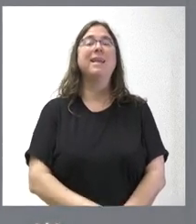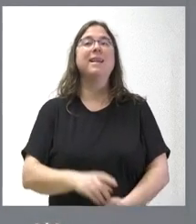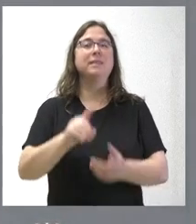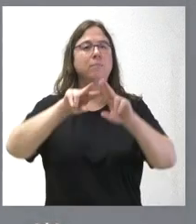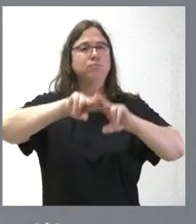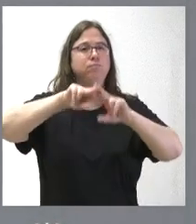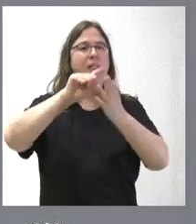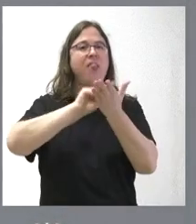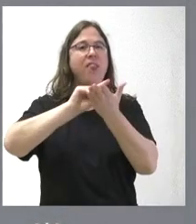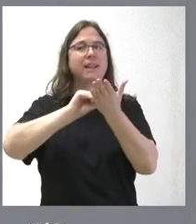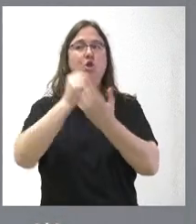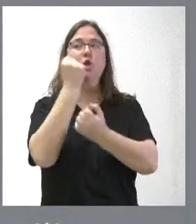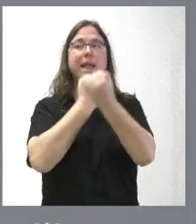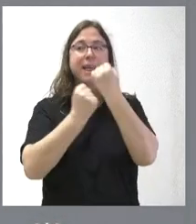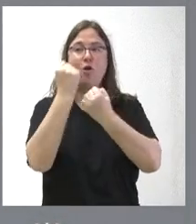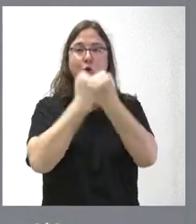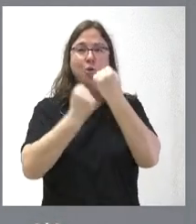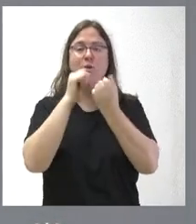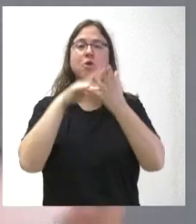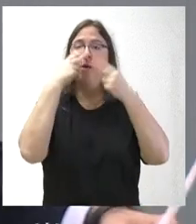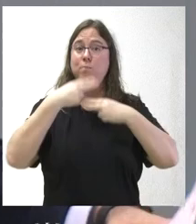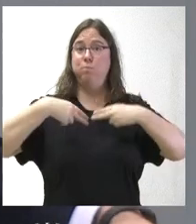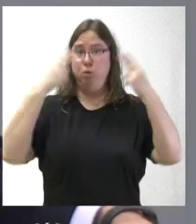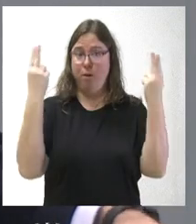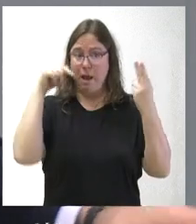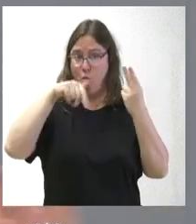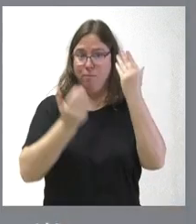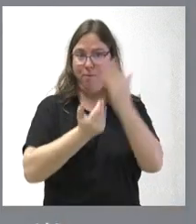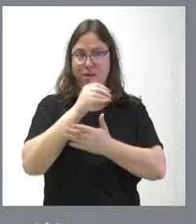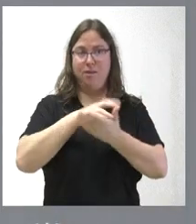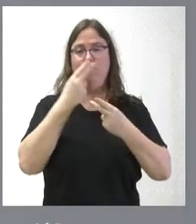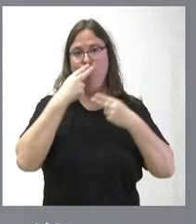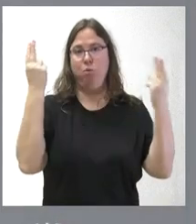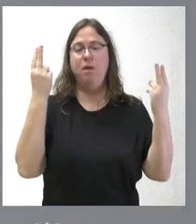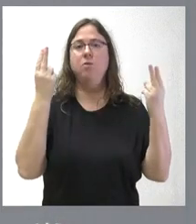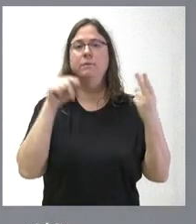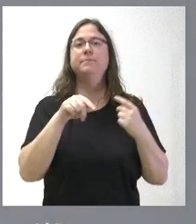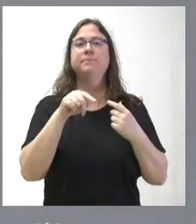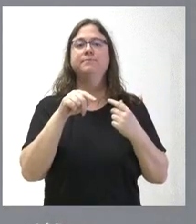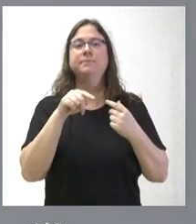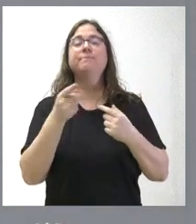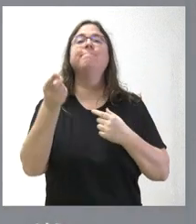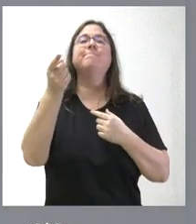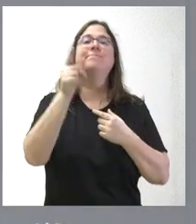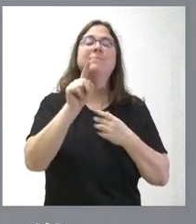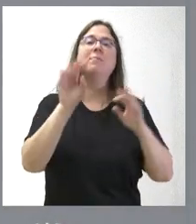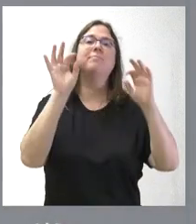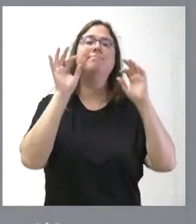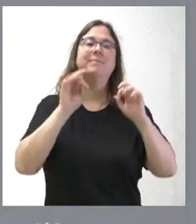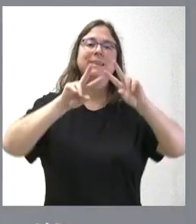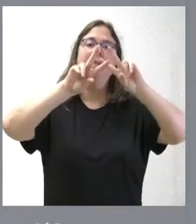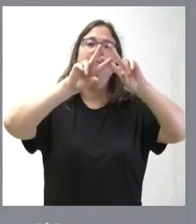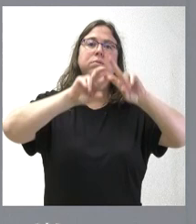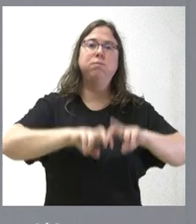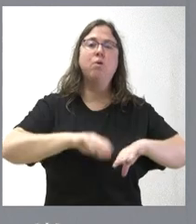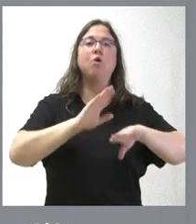ámbito económico que se han venido publicando en la mañana de hoy y que también han sido objeto de análisis por